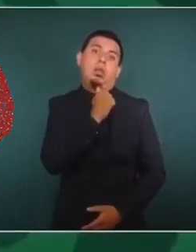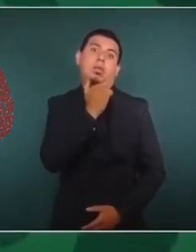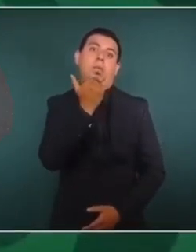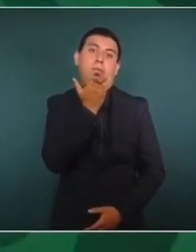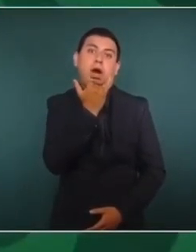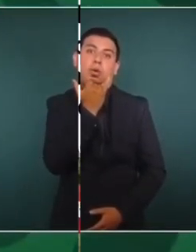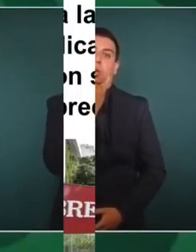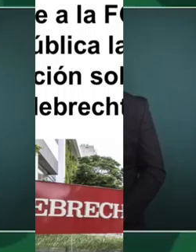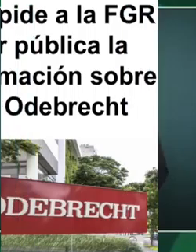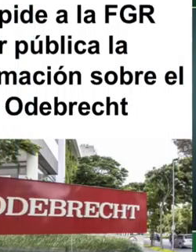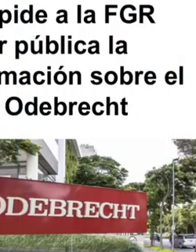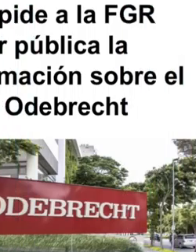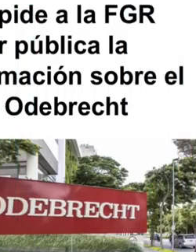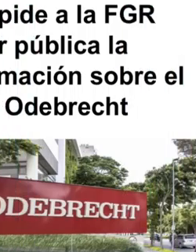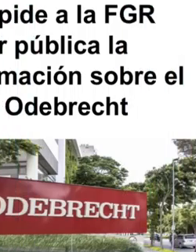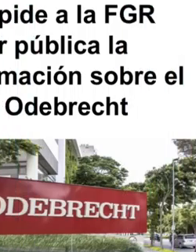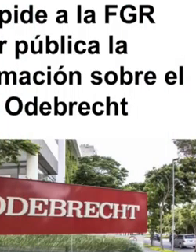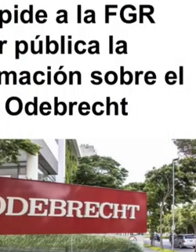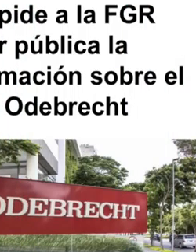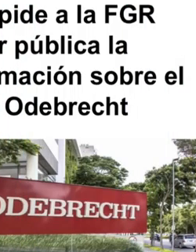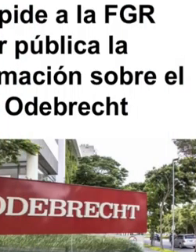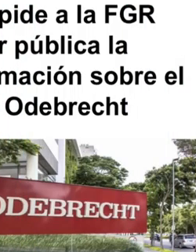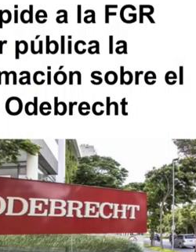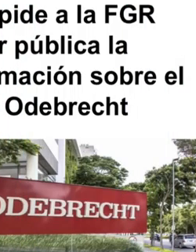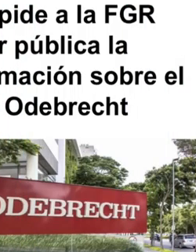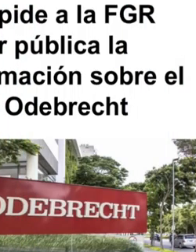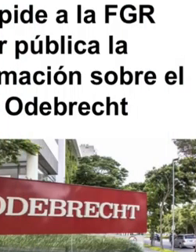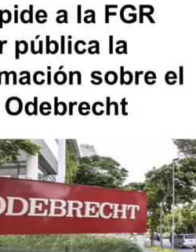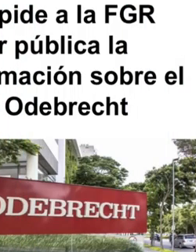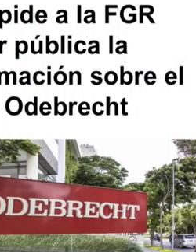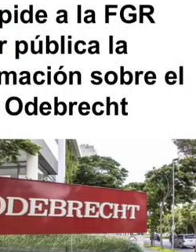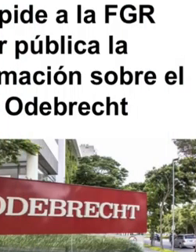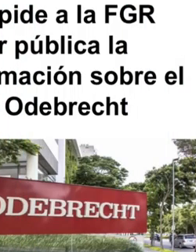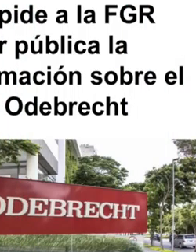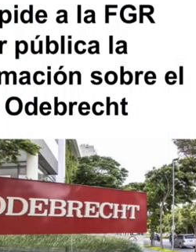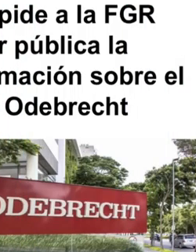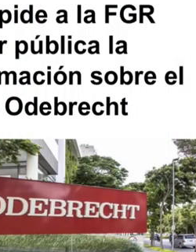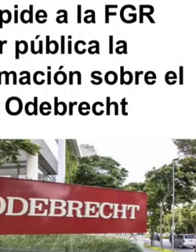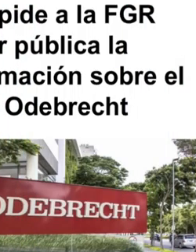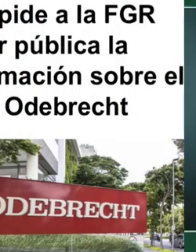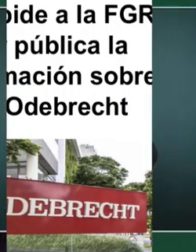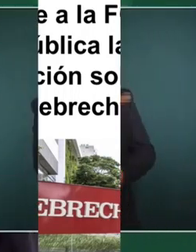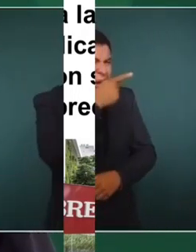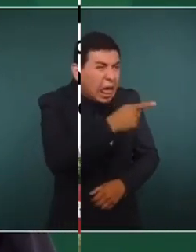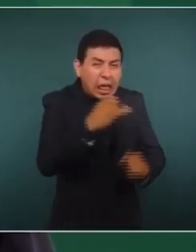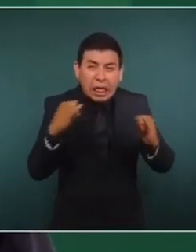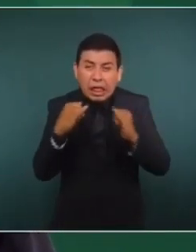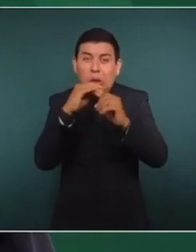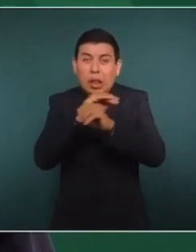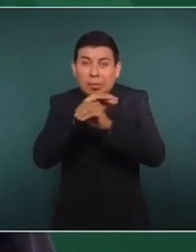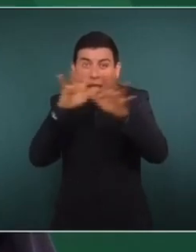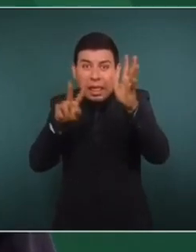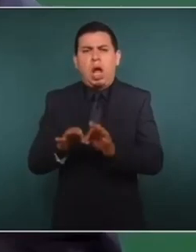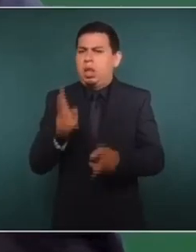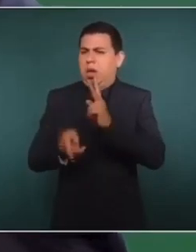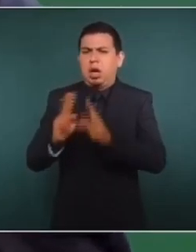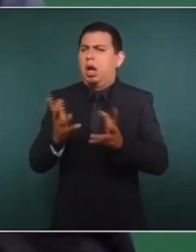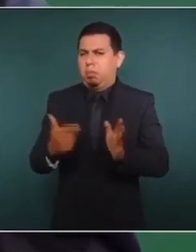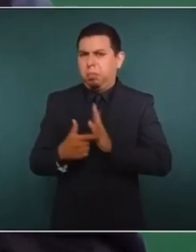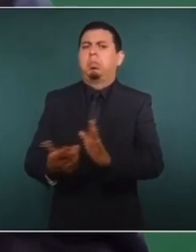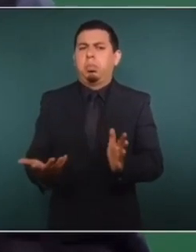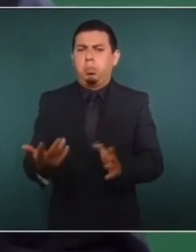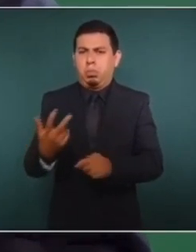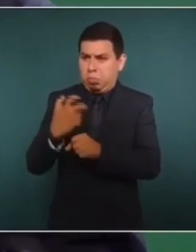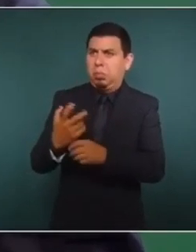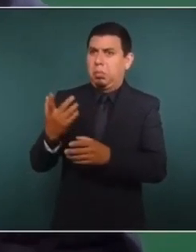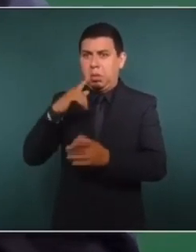que tenía que guardar el expediente sin darlo a conocer. El Instituto de la Transparencia. Por eso digo